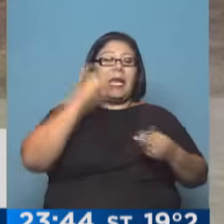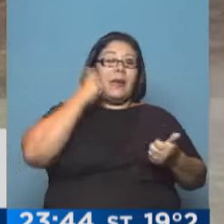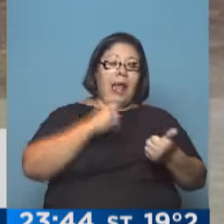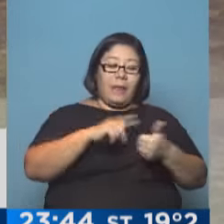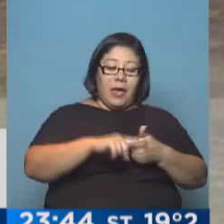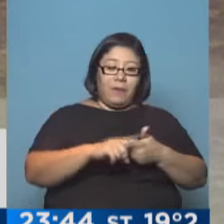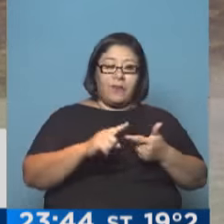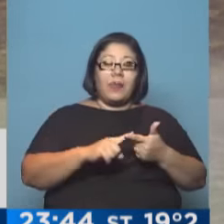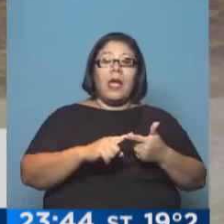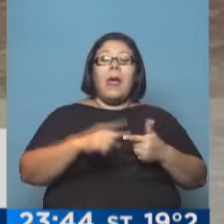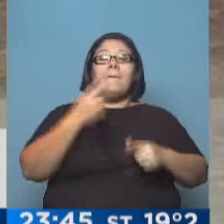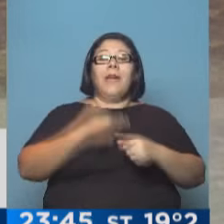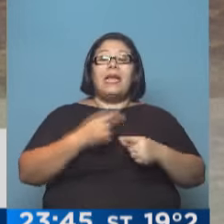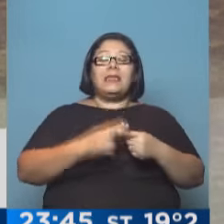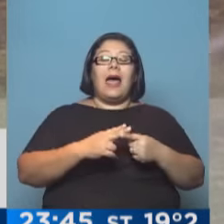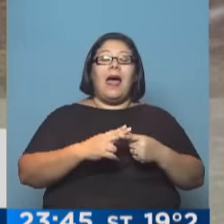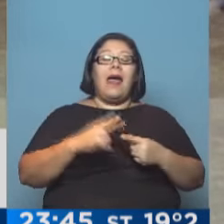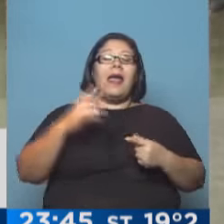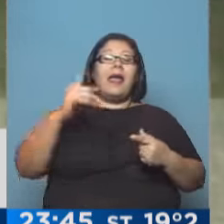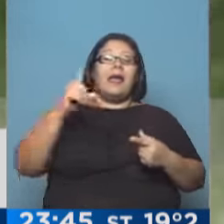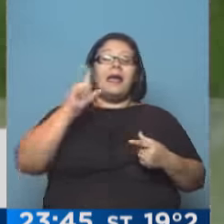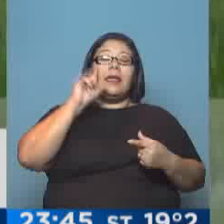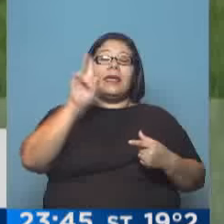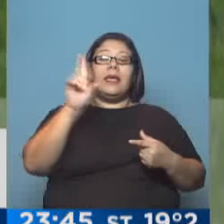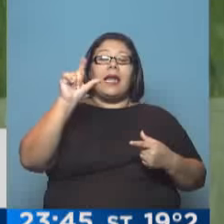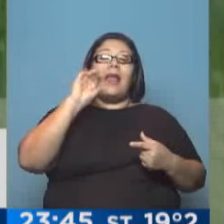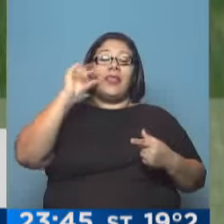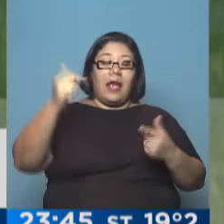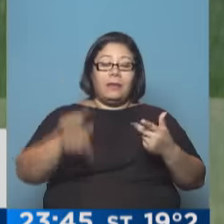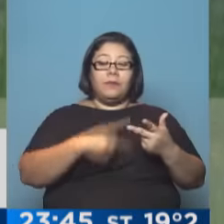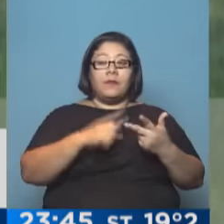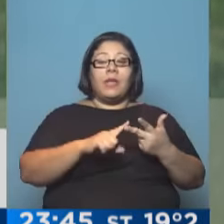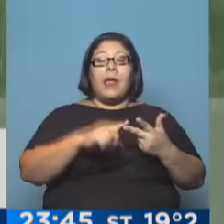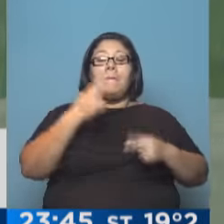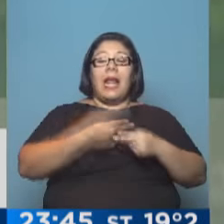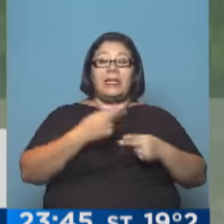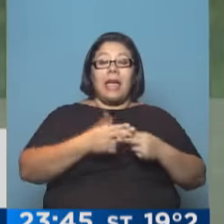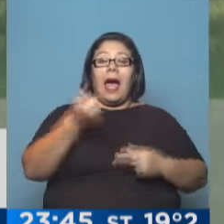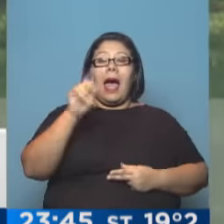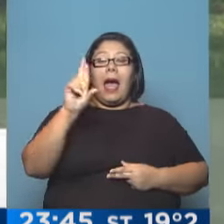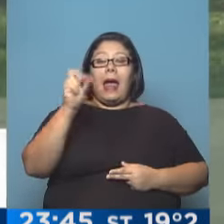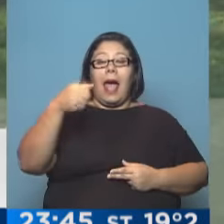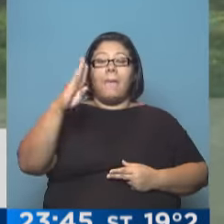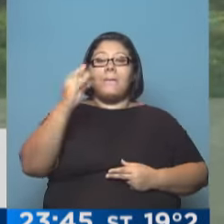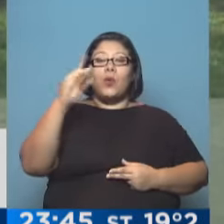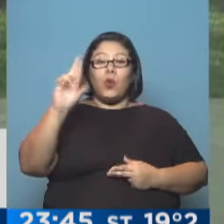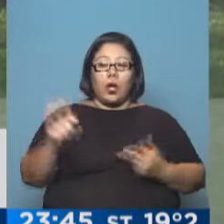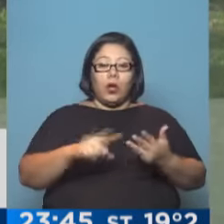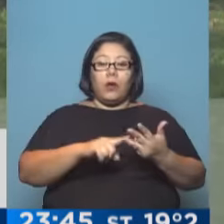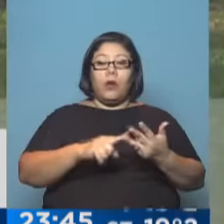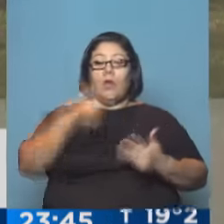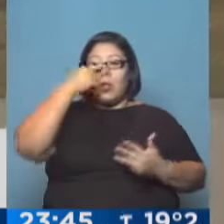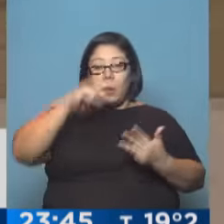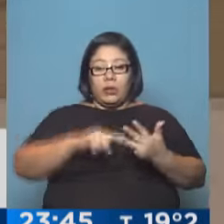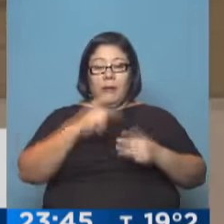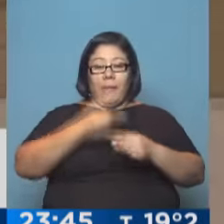Plaza Irlanda, Plaza Aramburu y cerramos en la Plaza de Almagro. Sin mosquito no hay dengue, es el lema nacional de